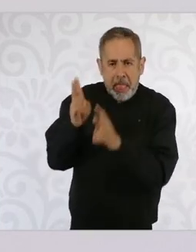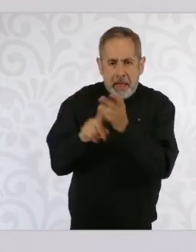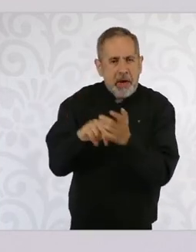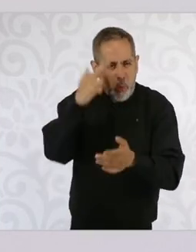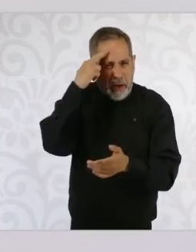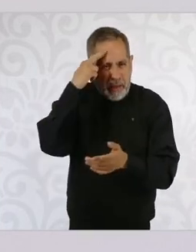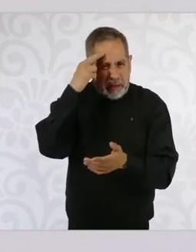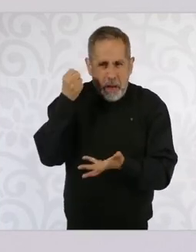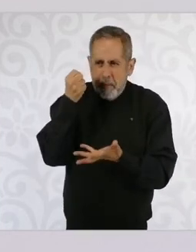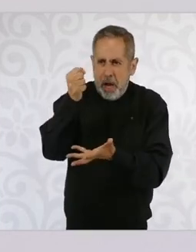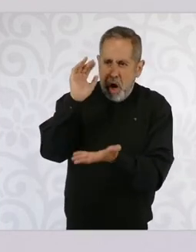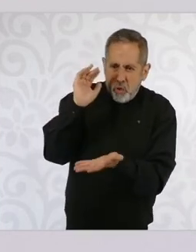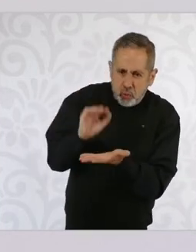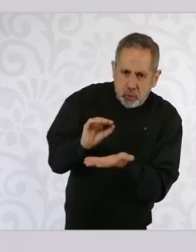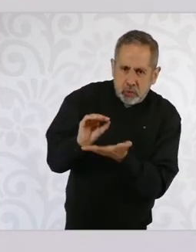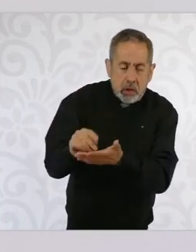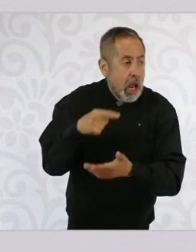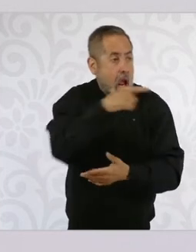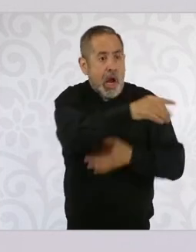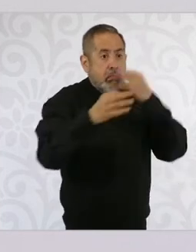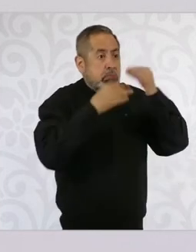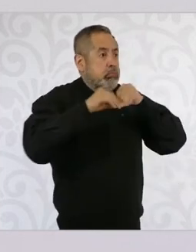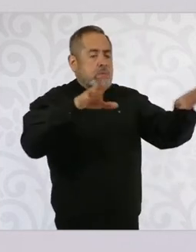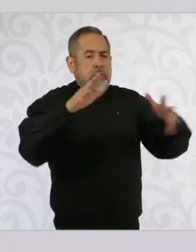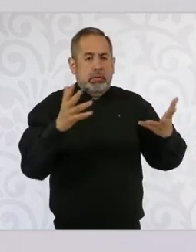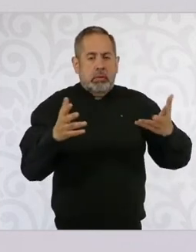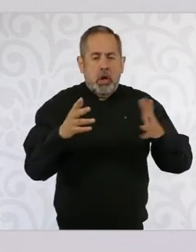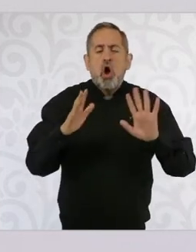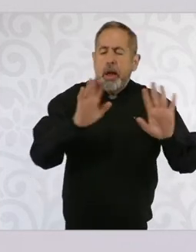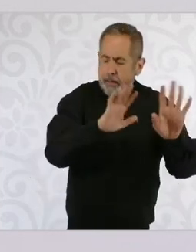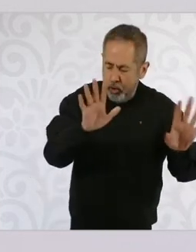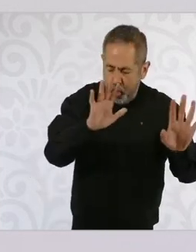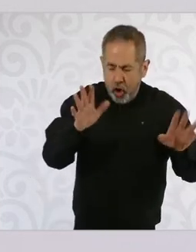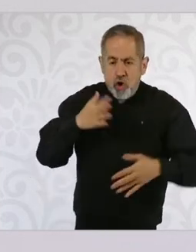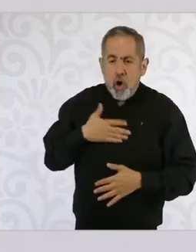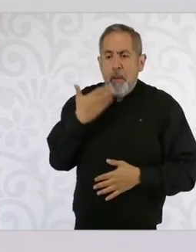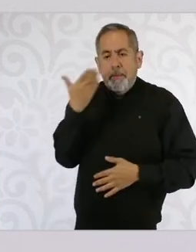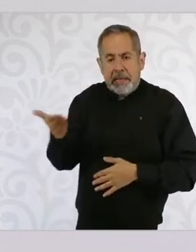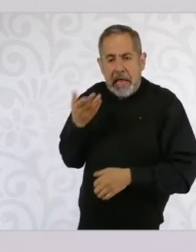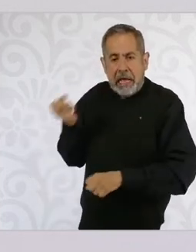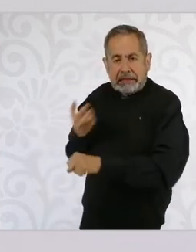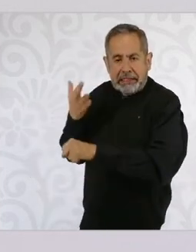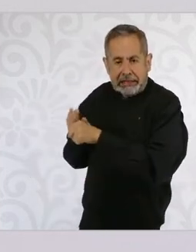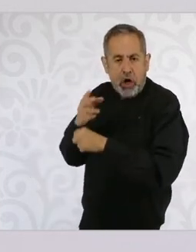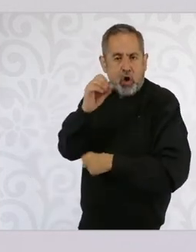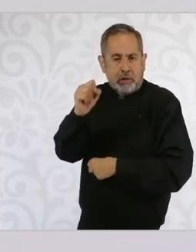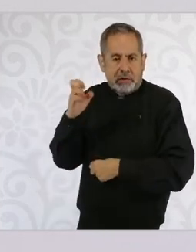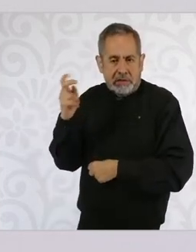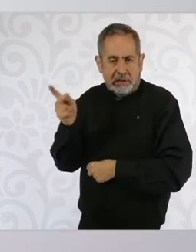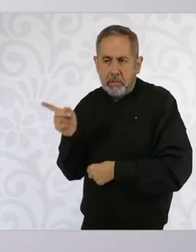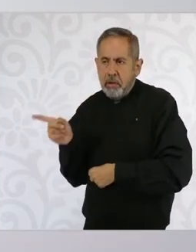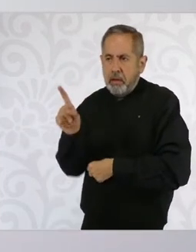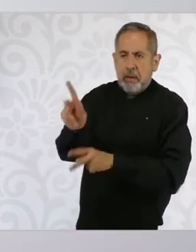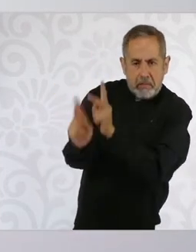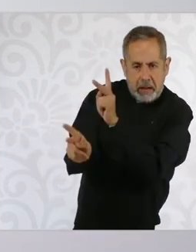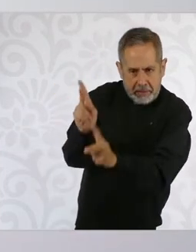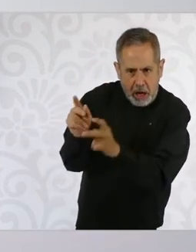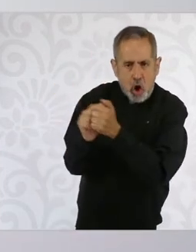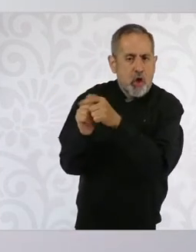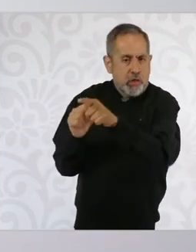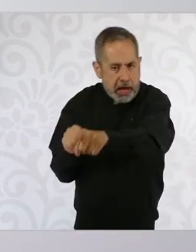disminución del presupuesto, porque ellos sacaron un comunicado. Le pedí al secretario de Educación que hablara con él y a la secretaria,